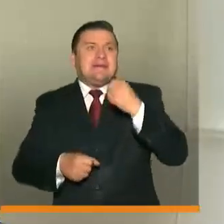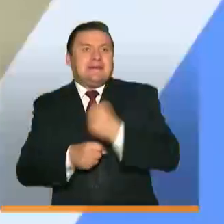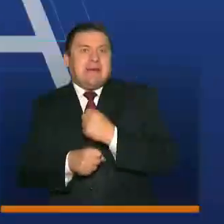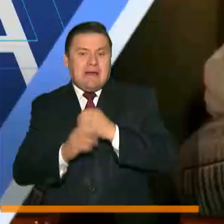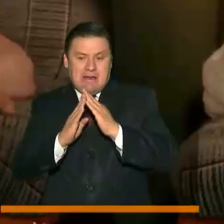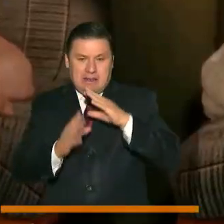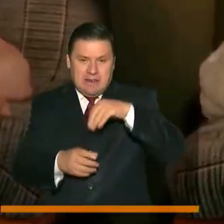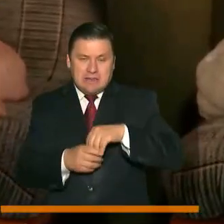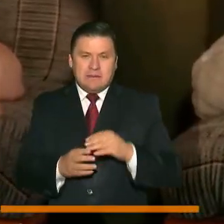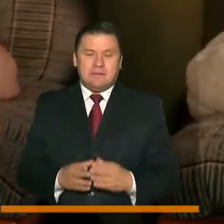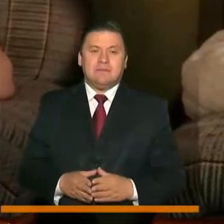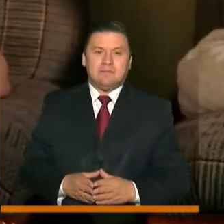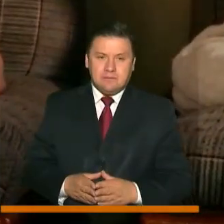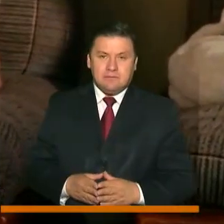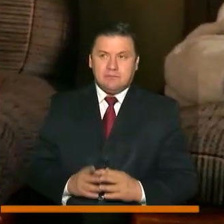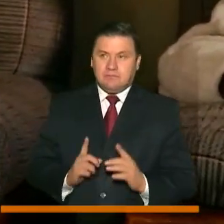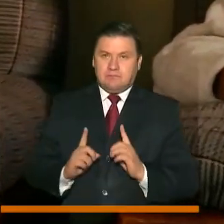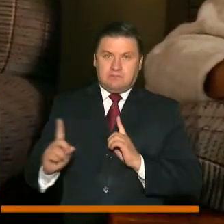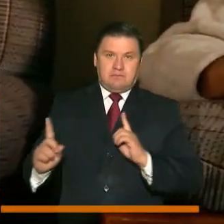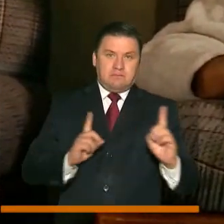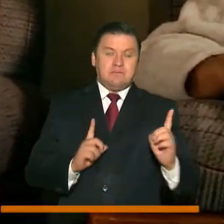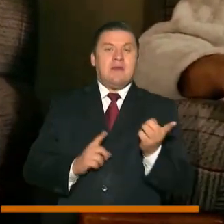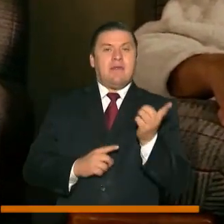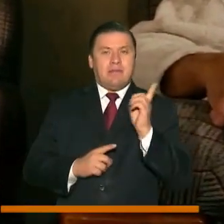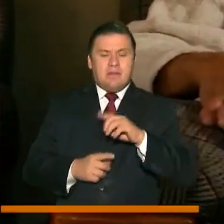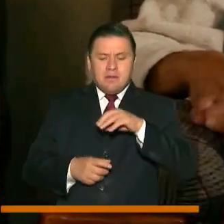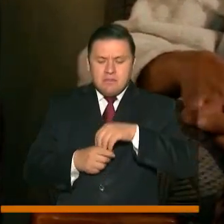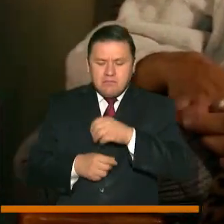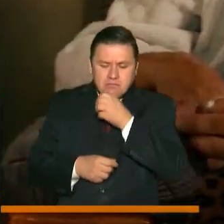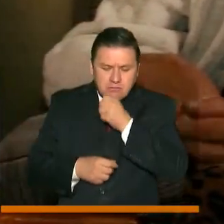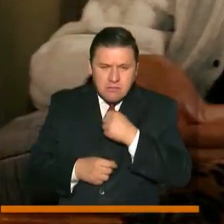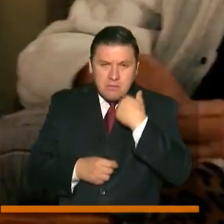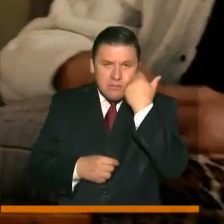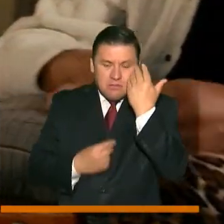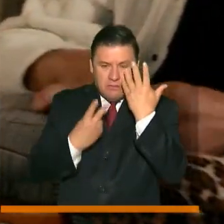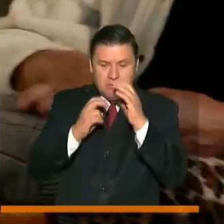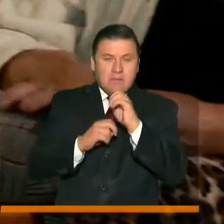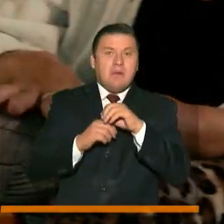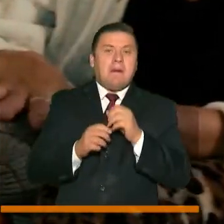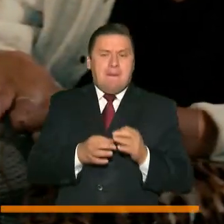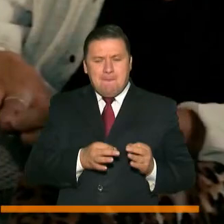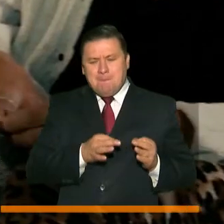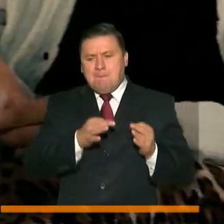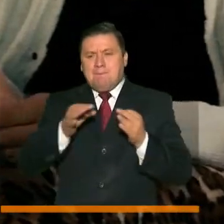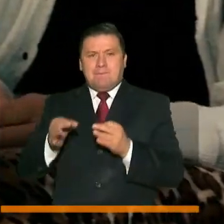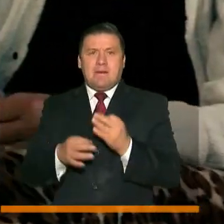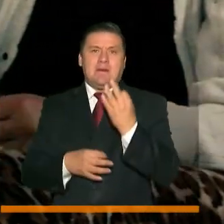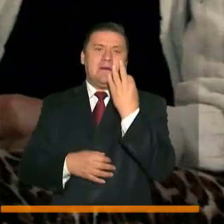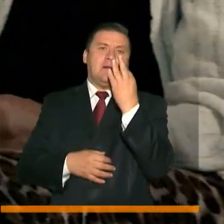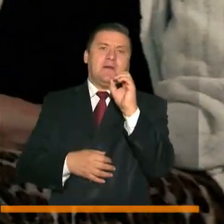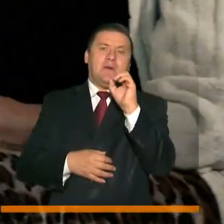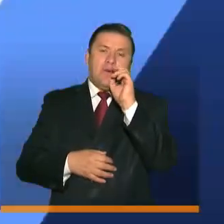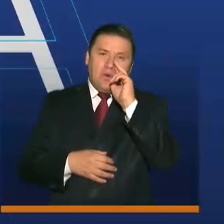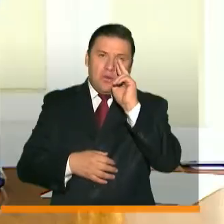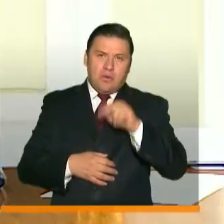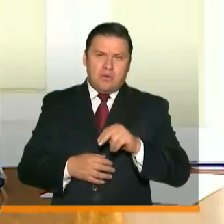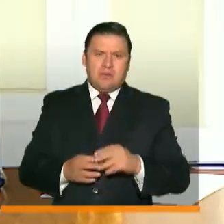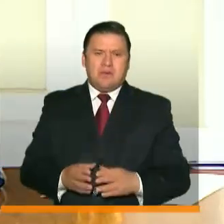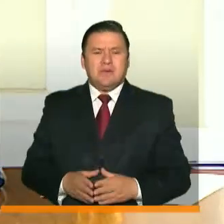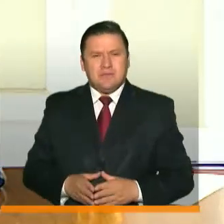trabajo en casa. Aislamiento preventivo para los adultos mayores se prolonga hasta el 30 de junio.